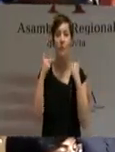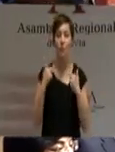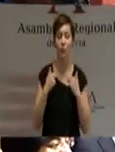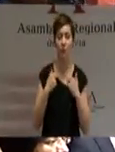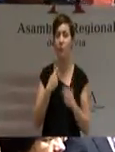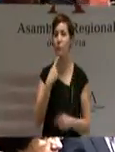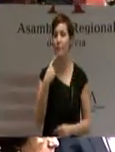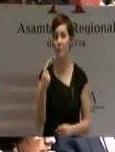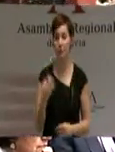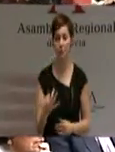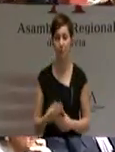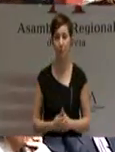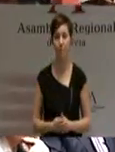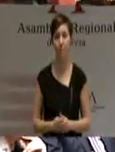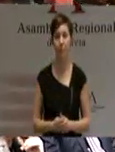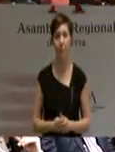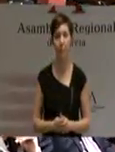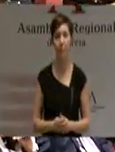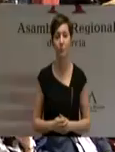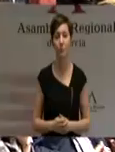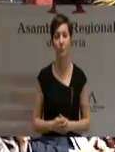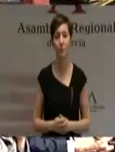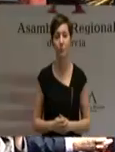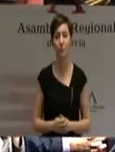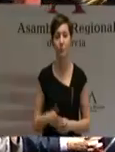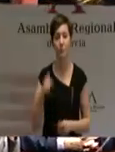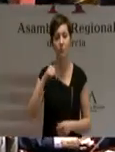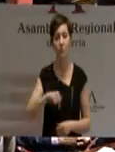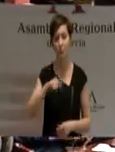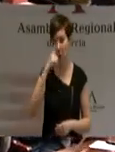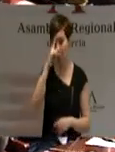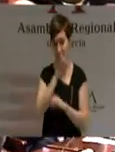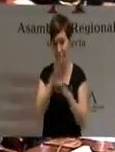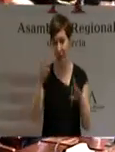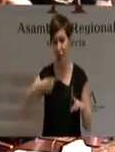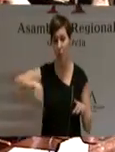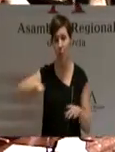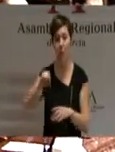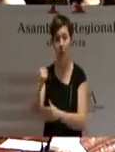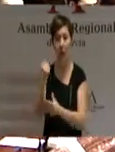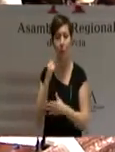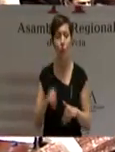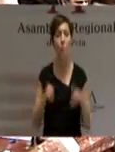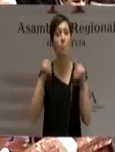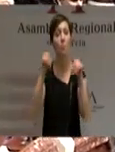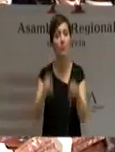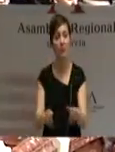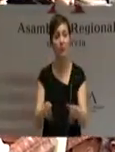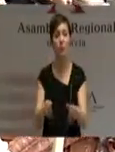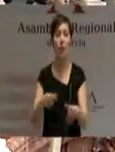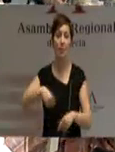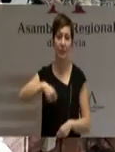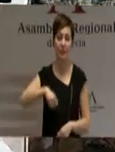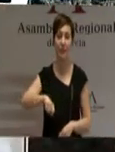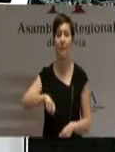soy consciente de que al solicitar su apoyo a mi investidura como presidente del gobierno de la región de Murcia adquiero